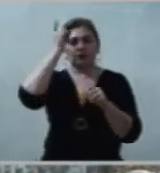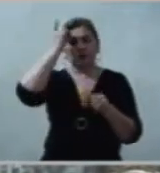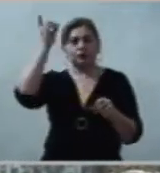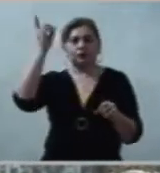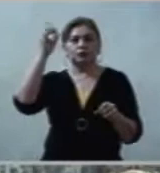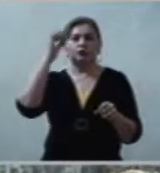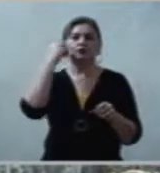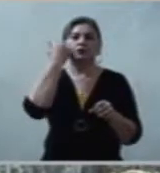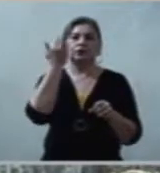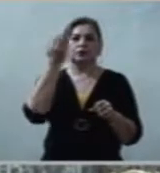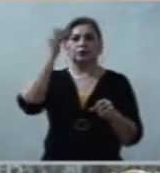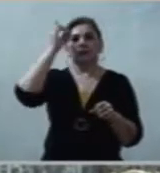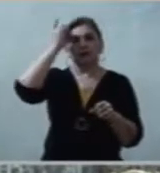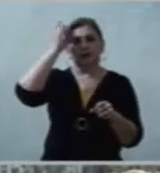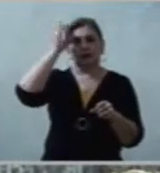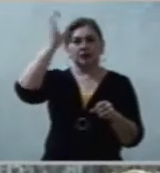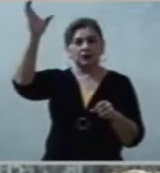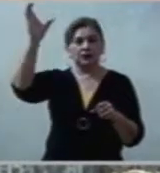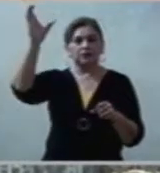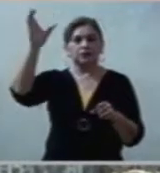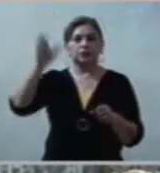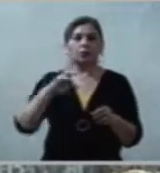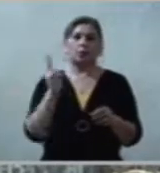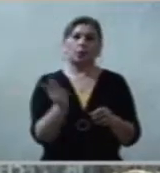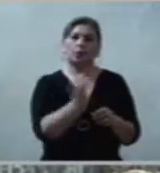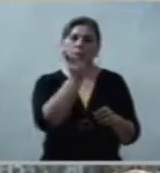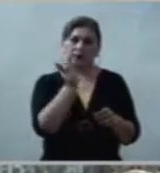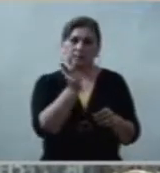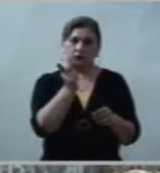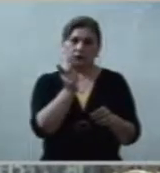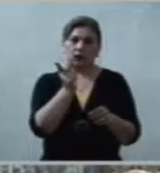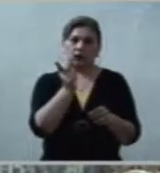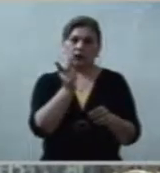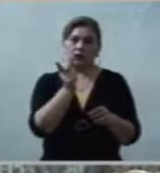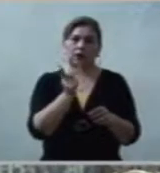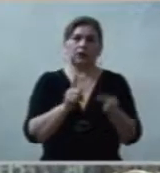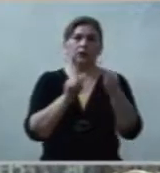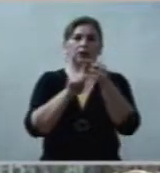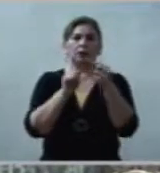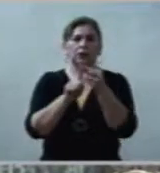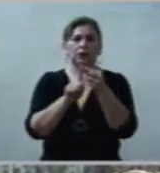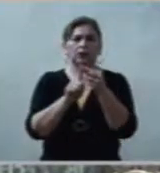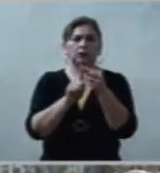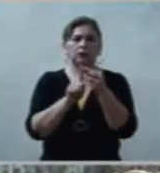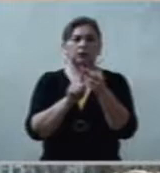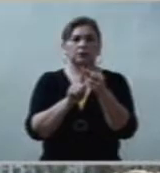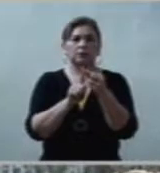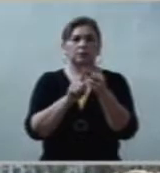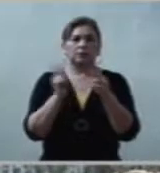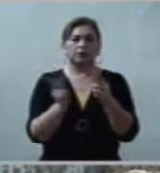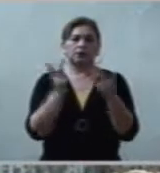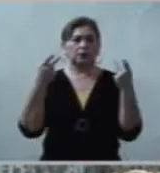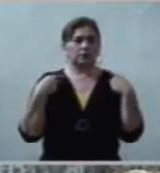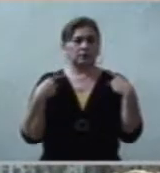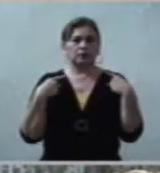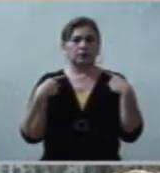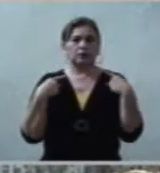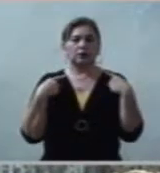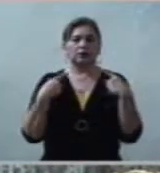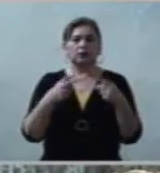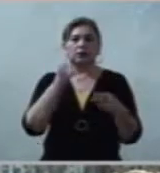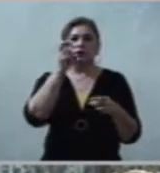¿Quién dice la gente que soy yo? Más aún le dice Jesús a los